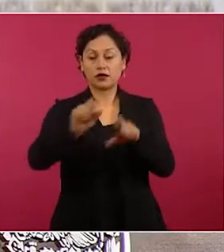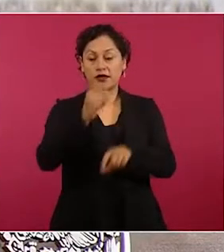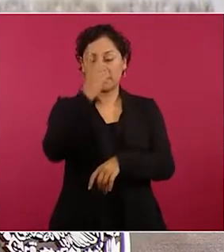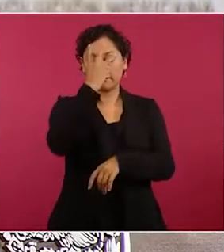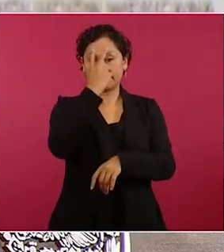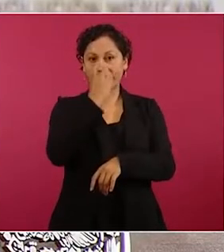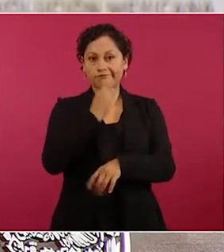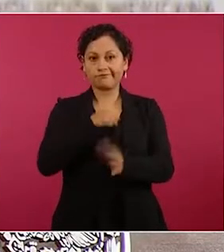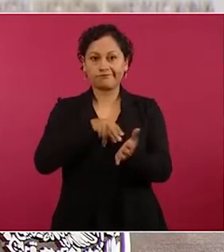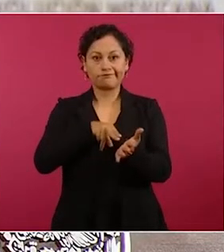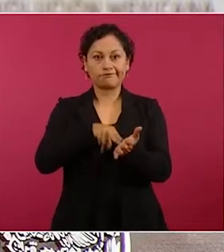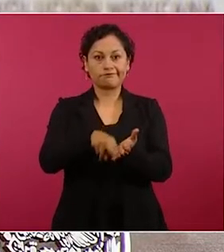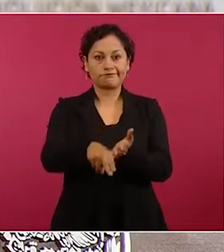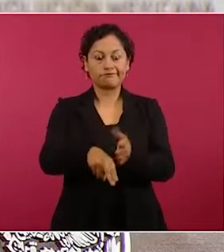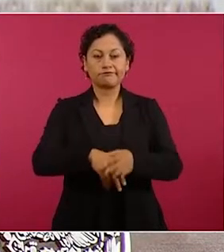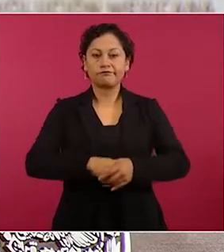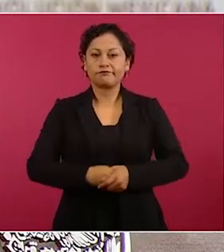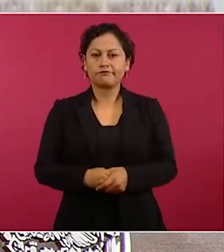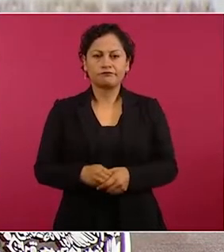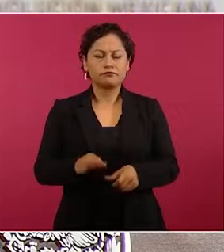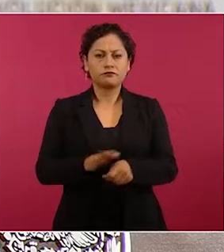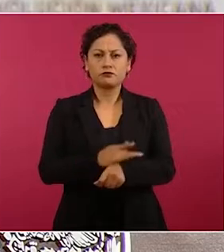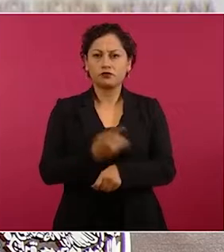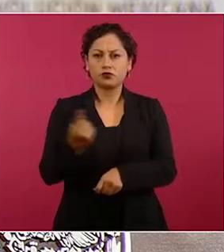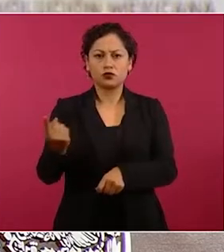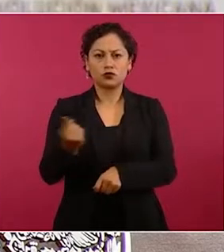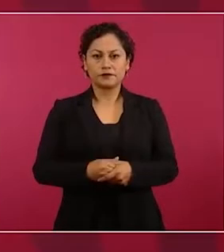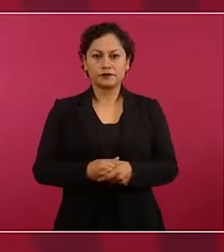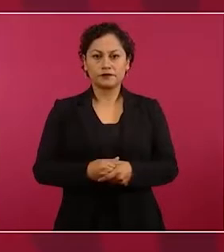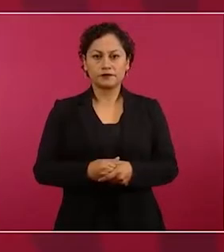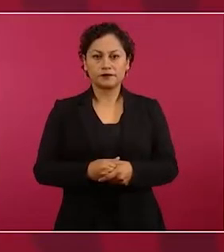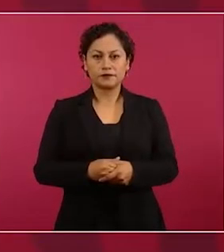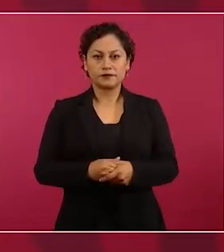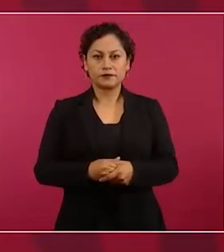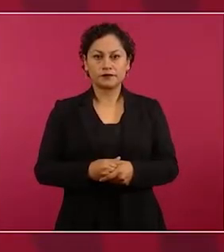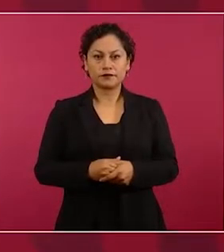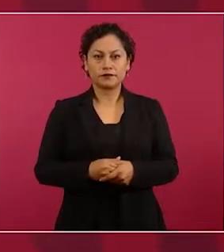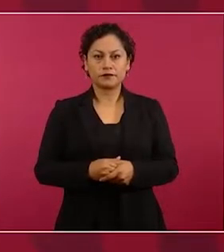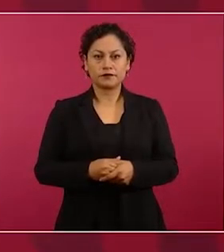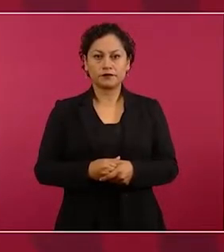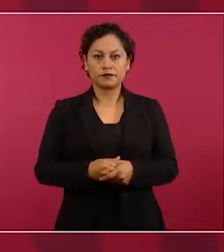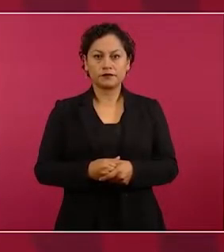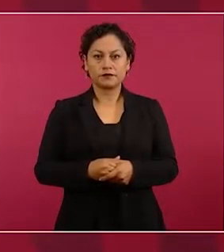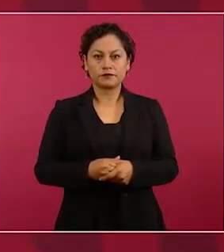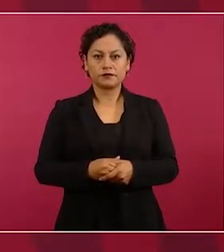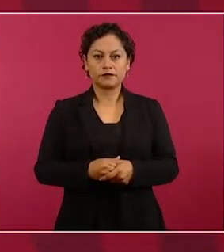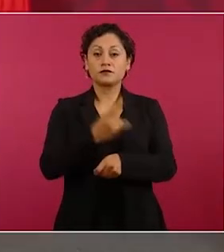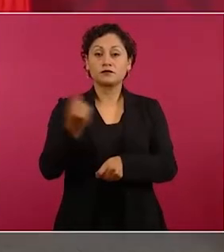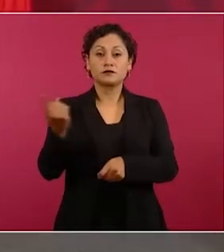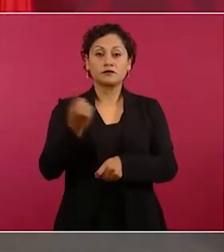se conmemoran